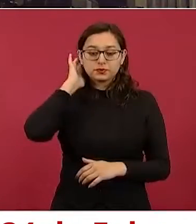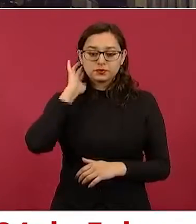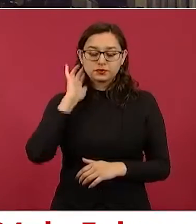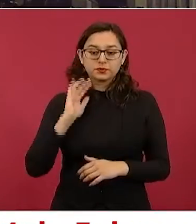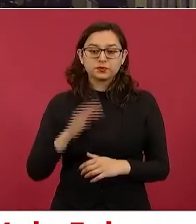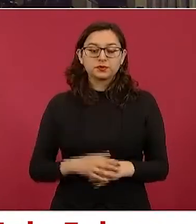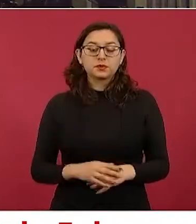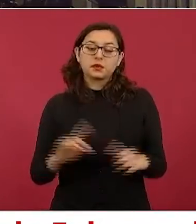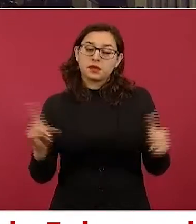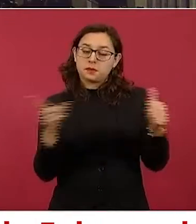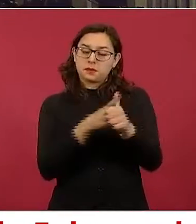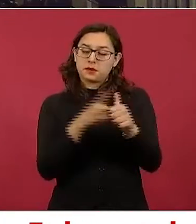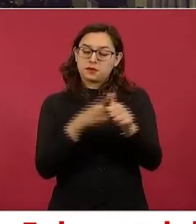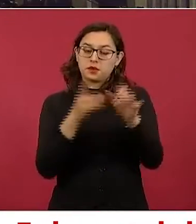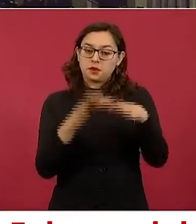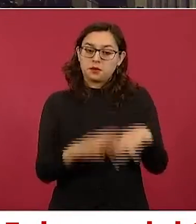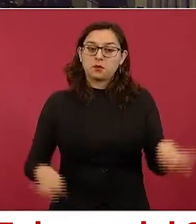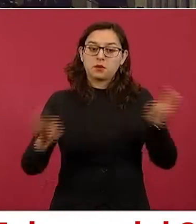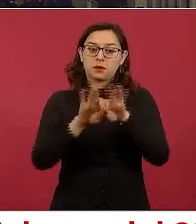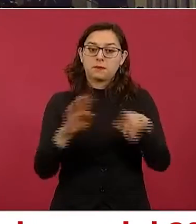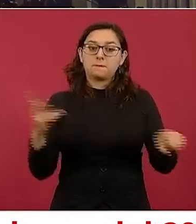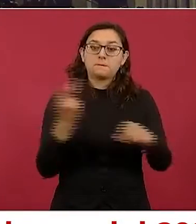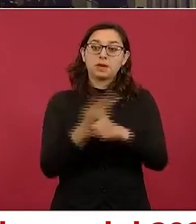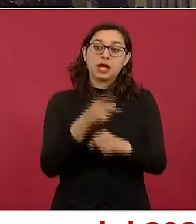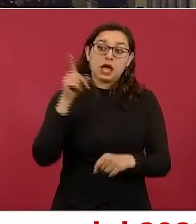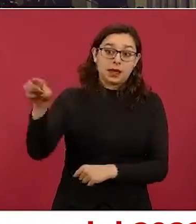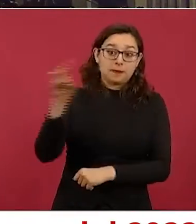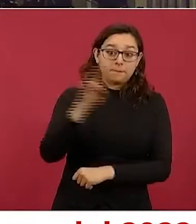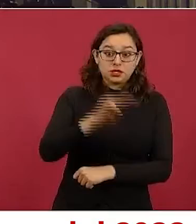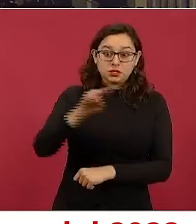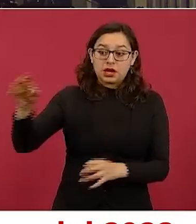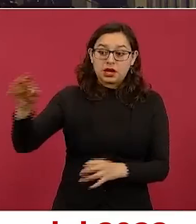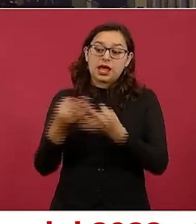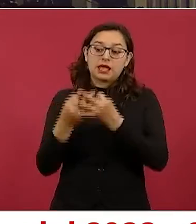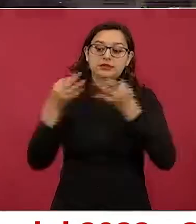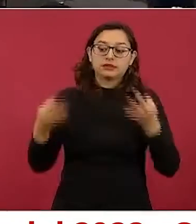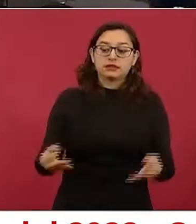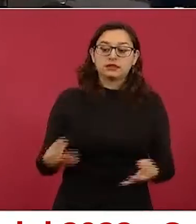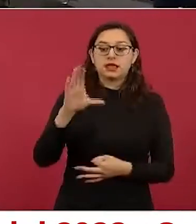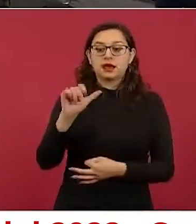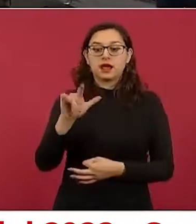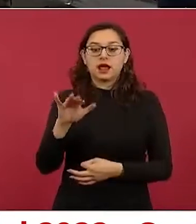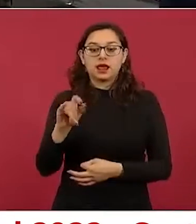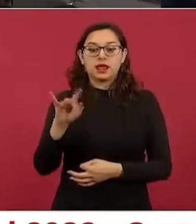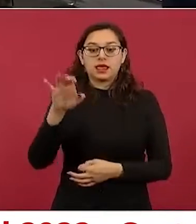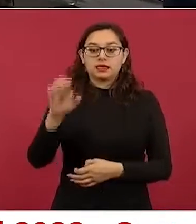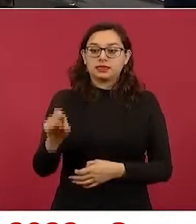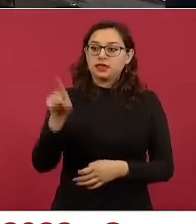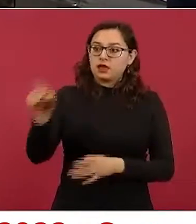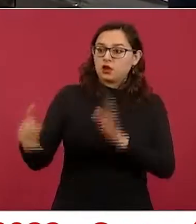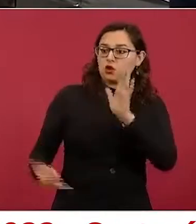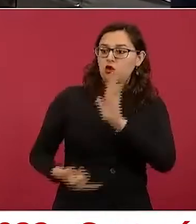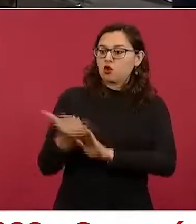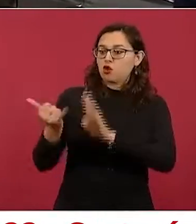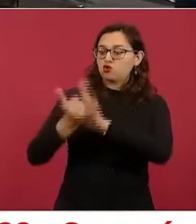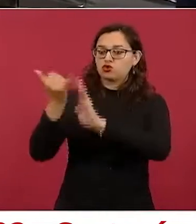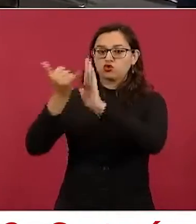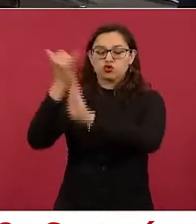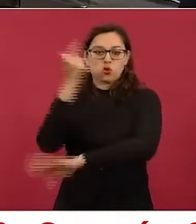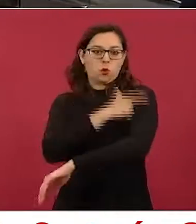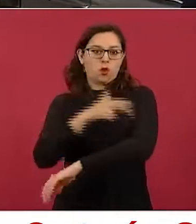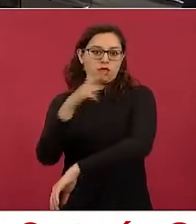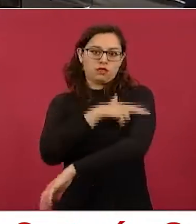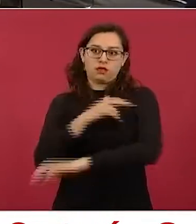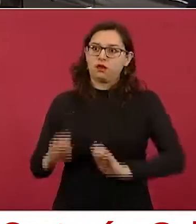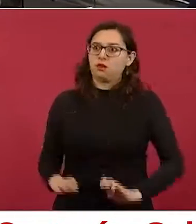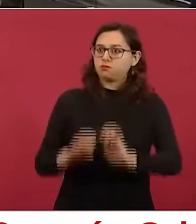cuarteles de la Guardia Nacional en Tierra Caliente, Michoacán, donde está Guirilla, Iguacana y todas las demás entidades de esta